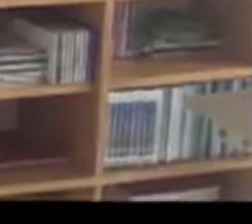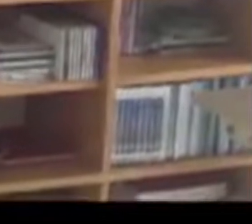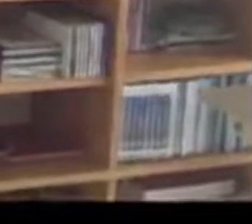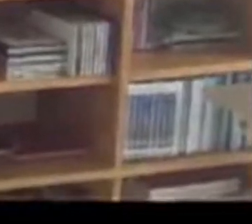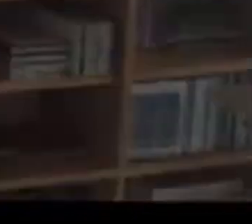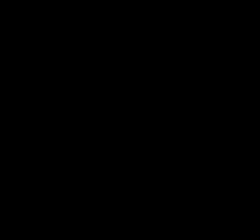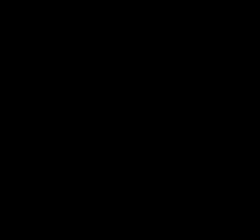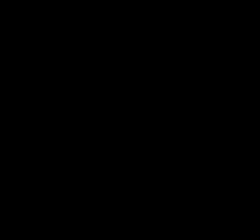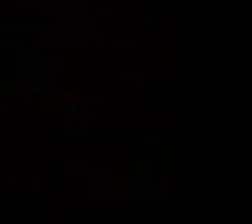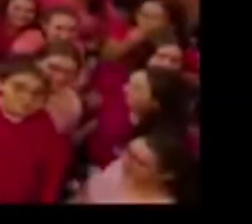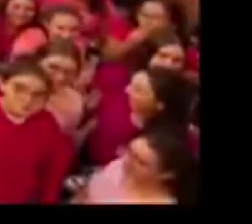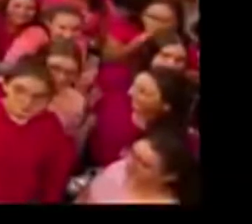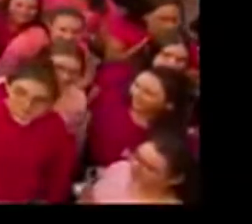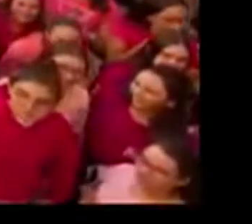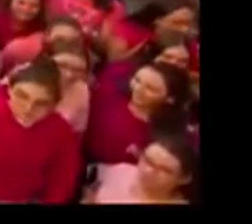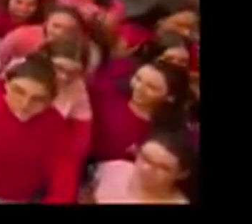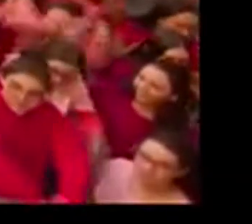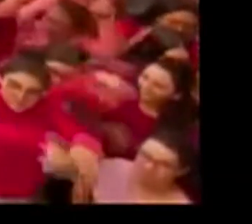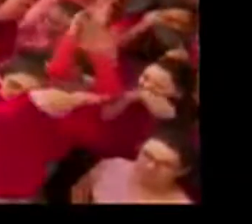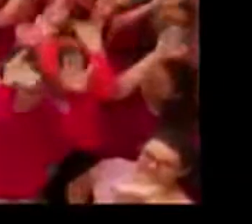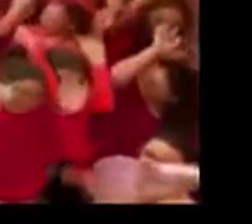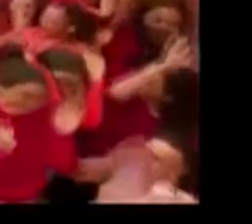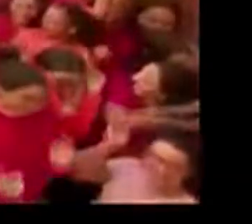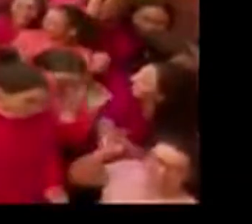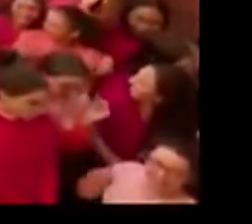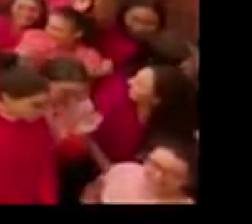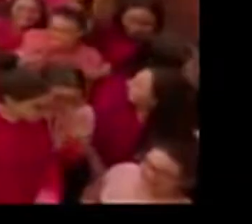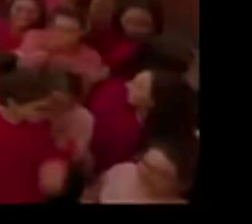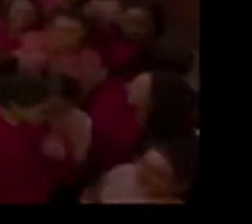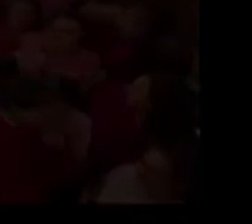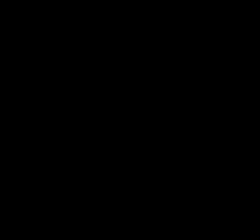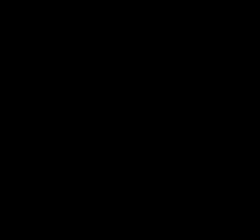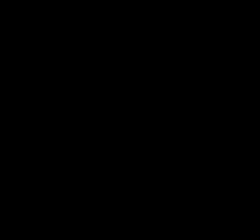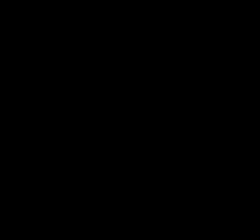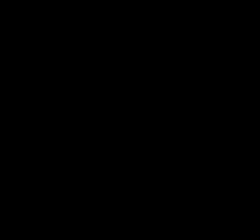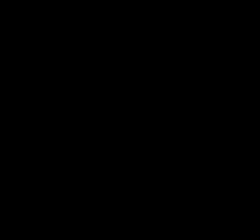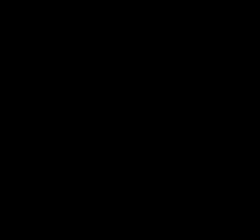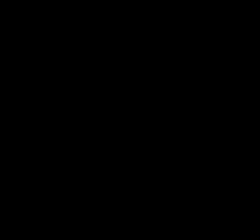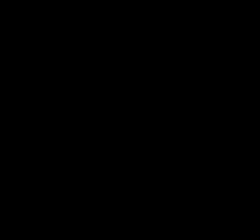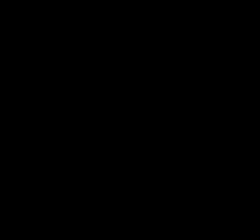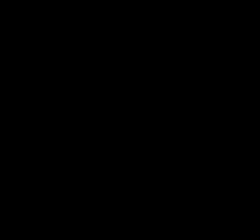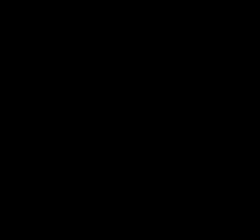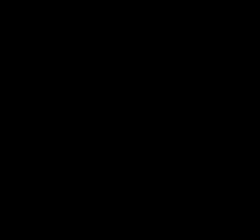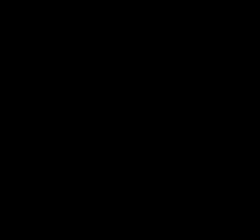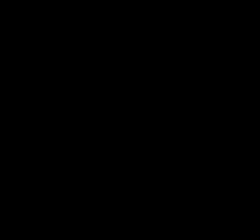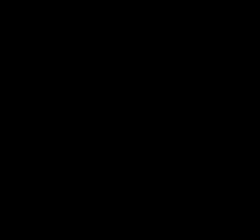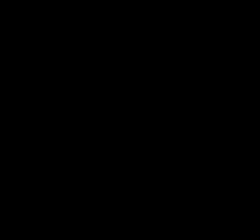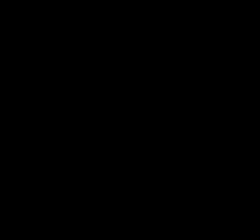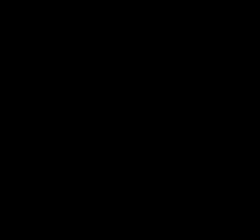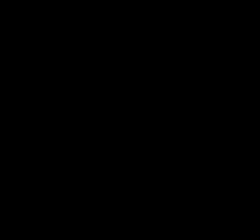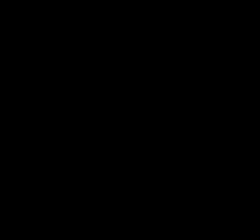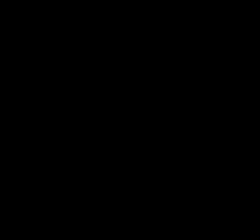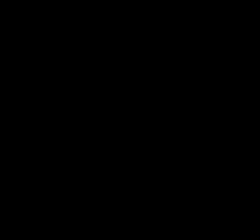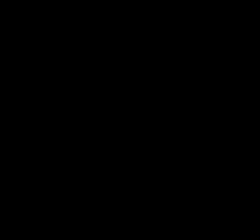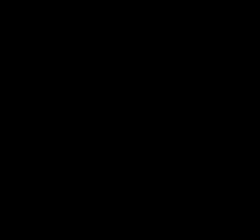Y hoy nos despedimos con un mensaje de ánimo y cariño. Es el mensaje que la comunidad educativa del Instituto Levante de Algeciras envía a sus